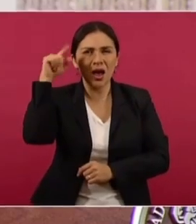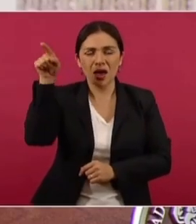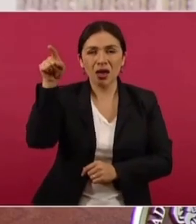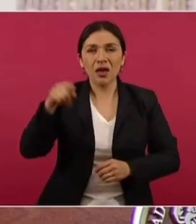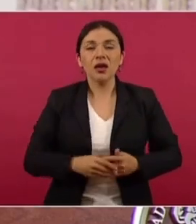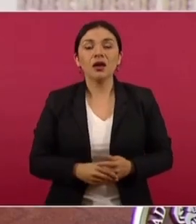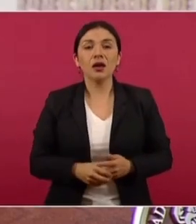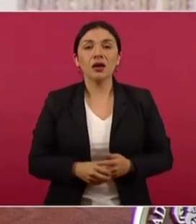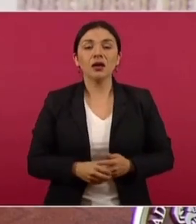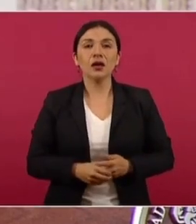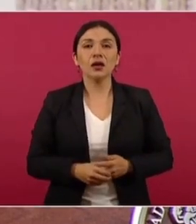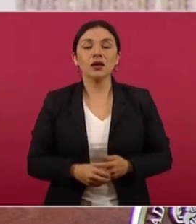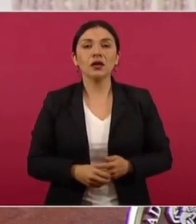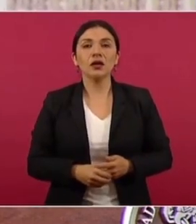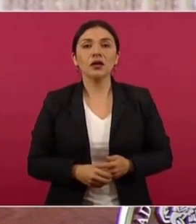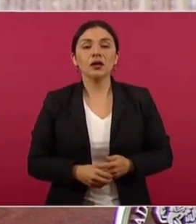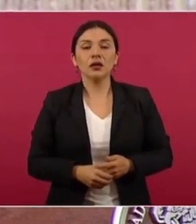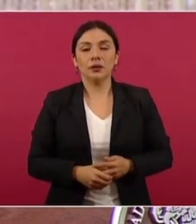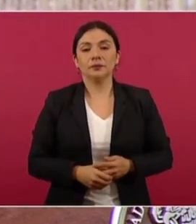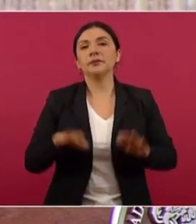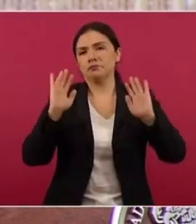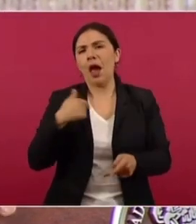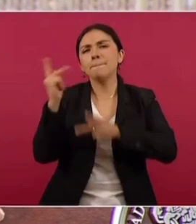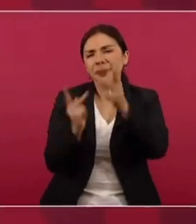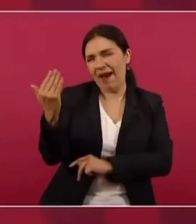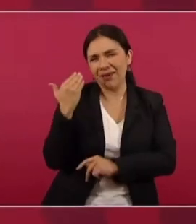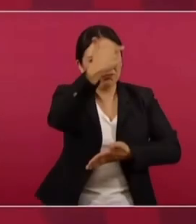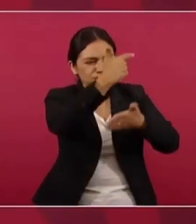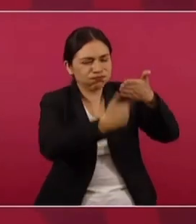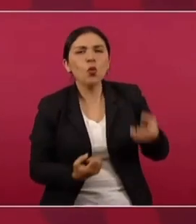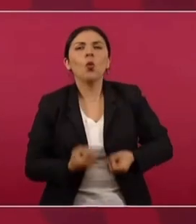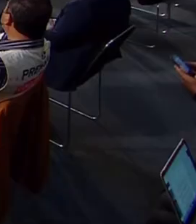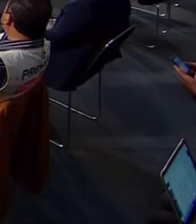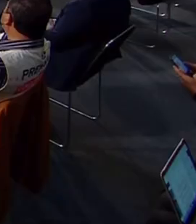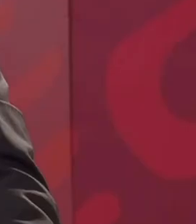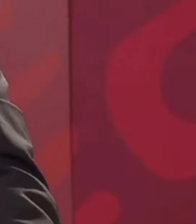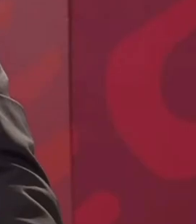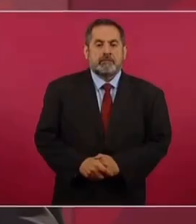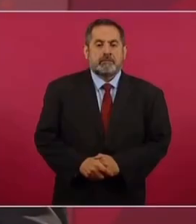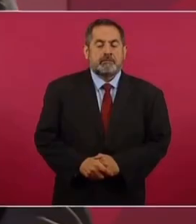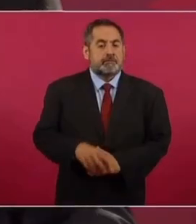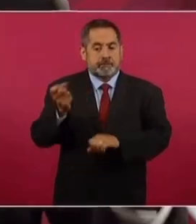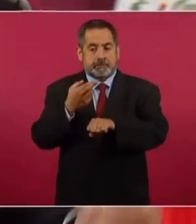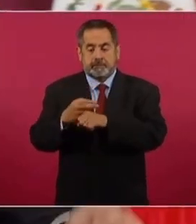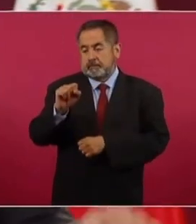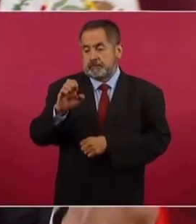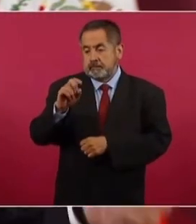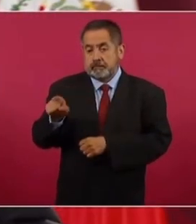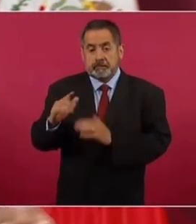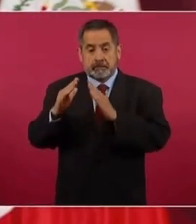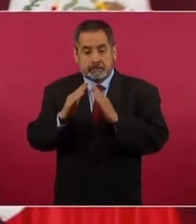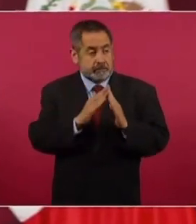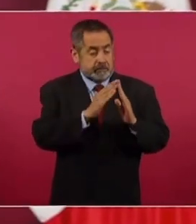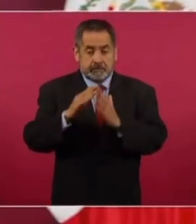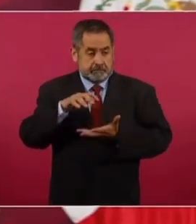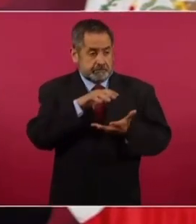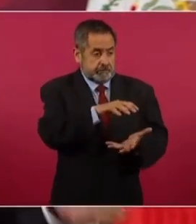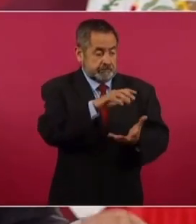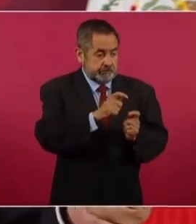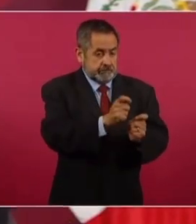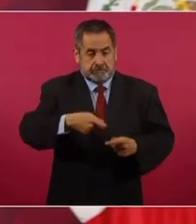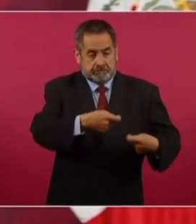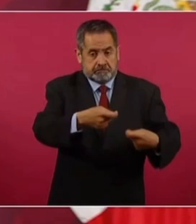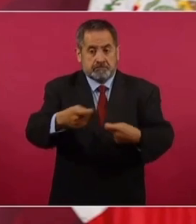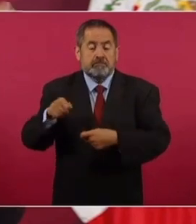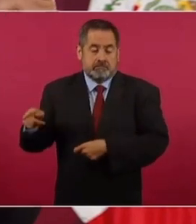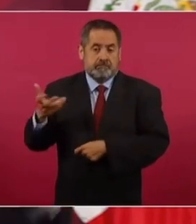pues ya tenemos el censo de los damnificados y la Secretaría de Defensa entrega casa por casa despensas y casa por